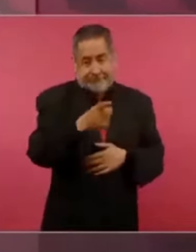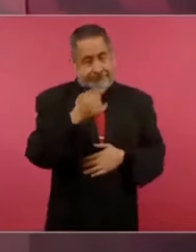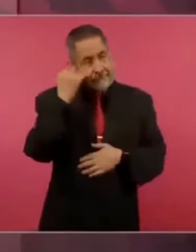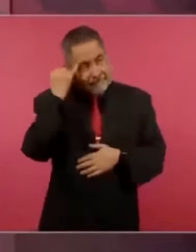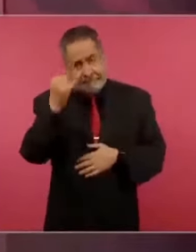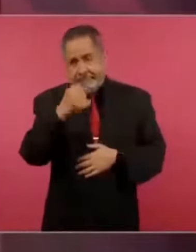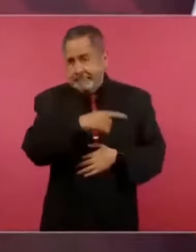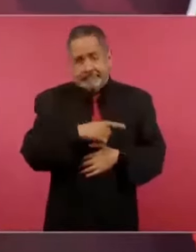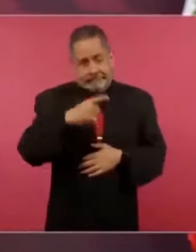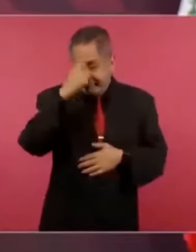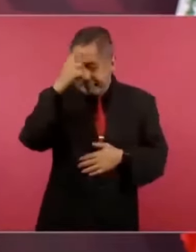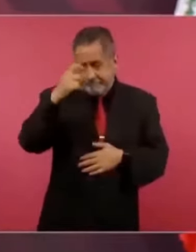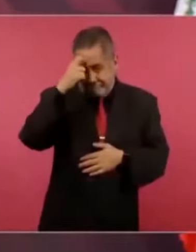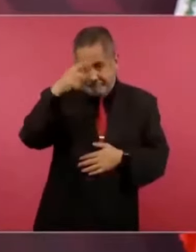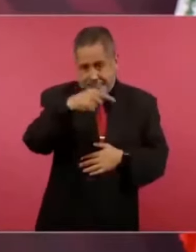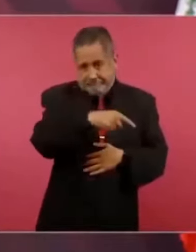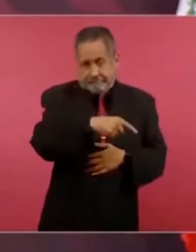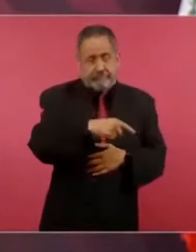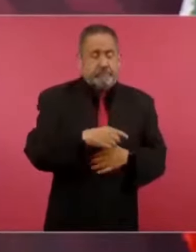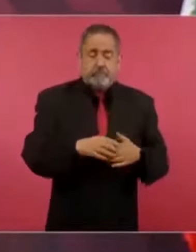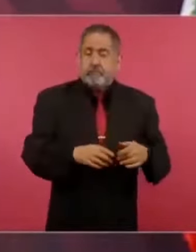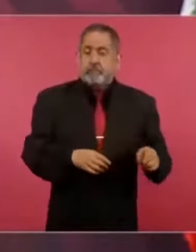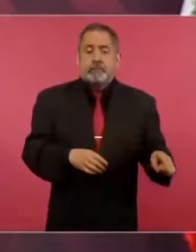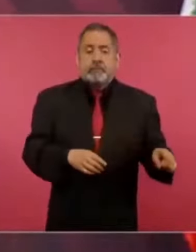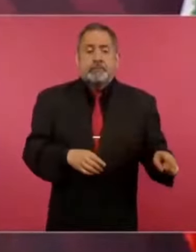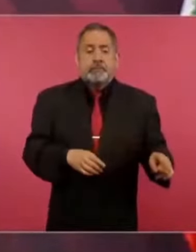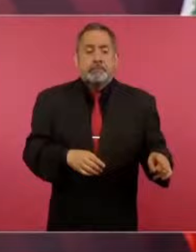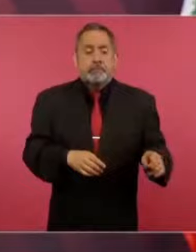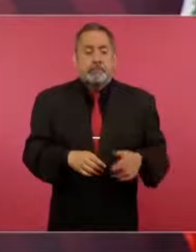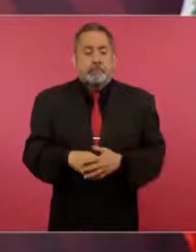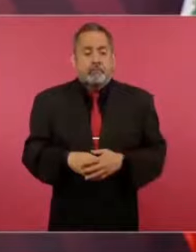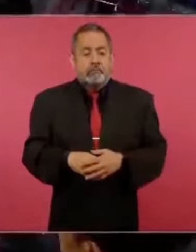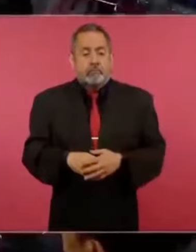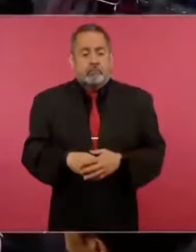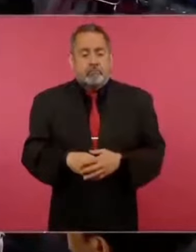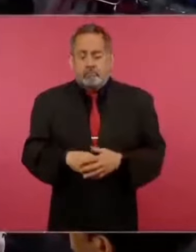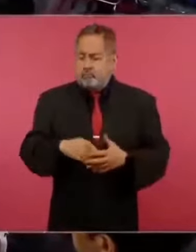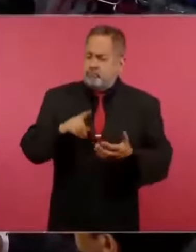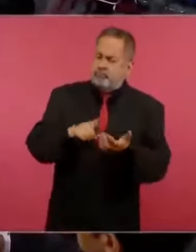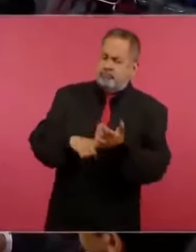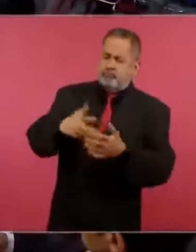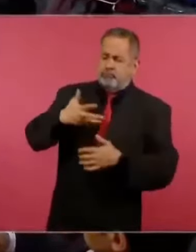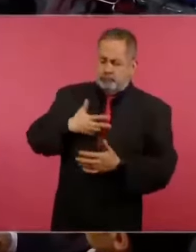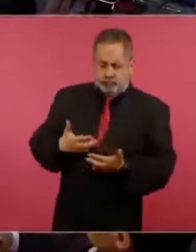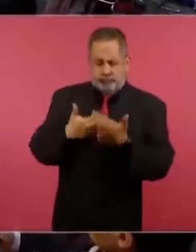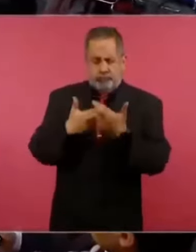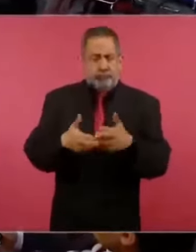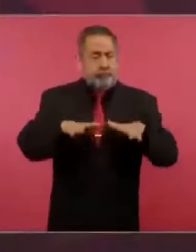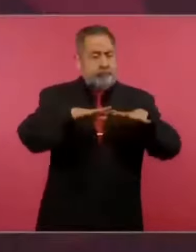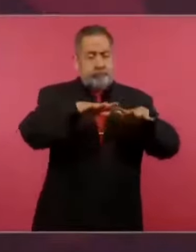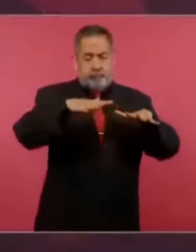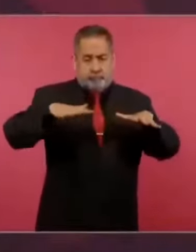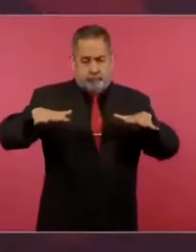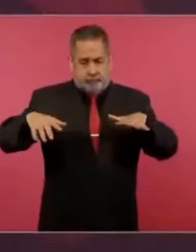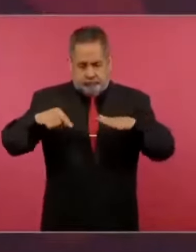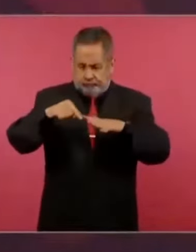teníamos un tesoro en el fondo del mar,